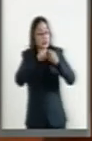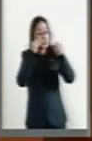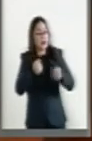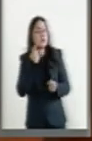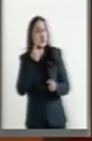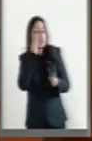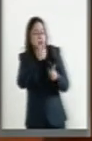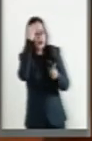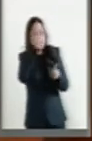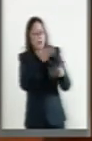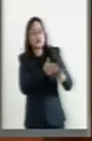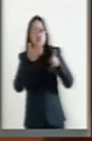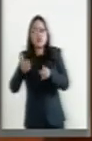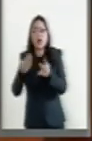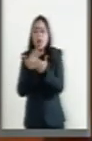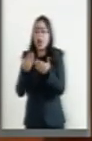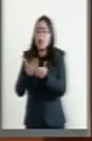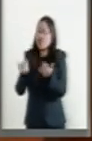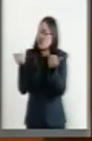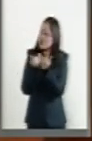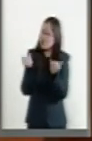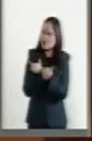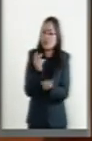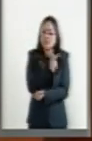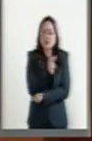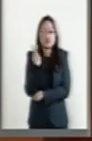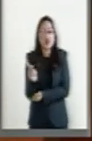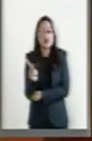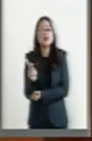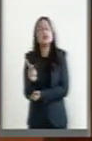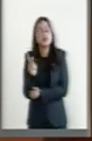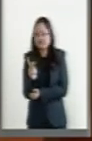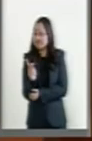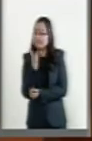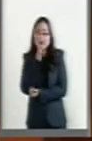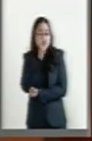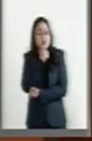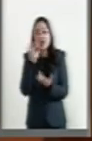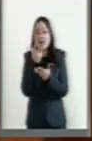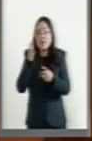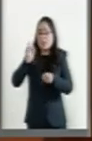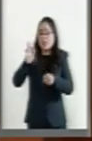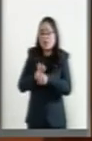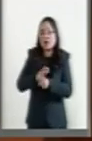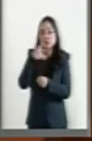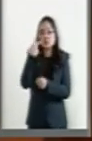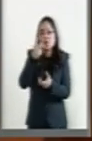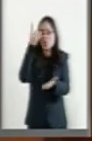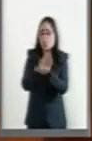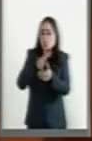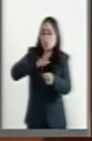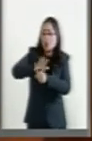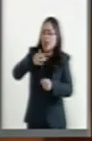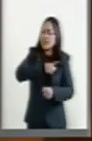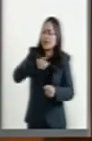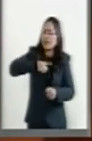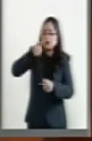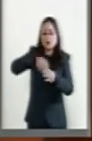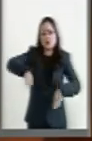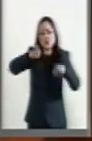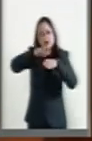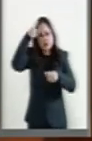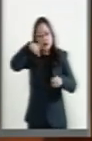de su época, un sistema político que en ambos casos fue incapaz de proteger lo único que nos debería de importar,